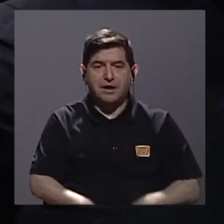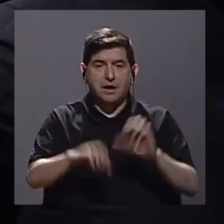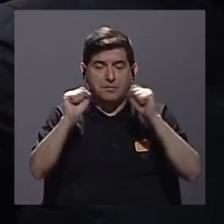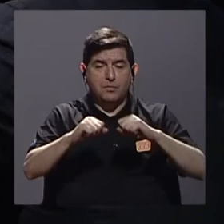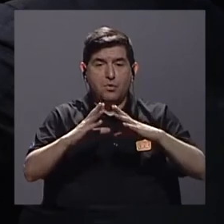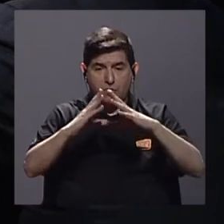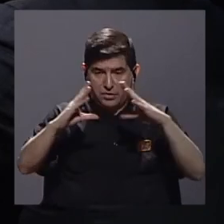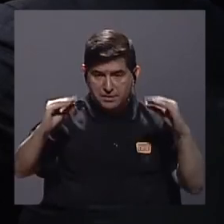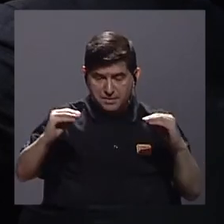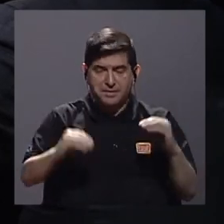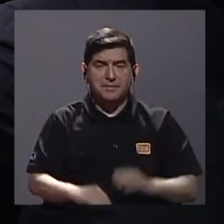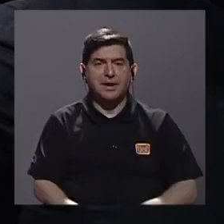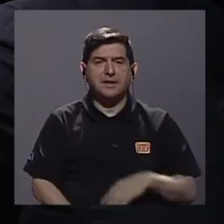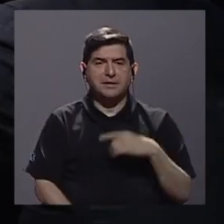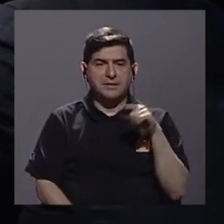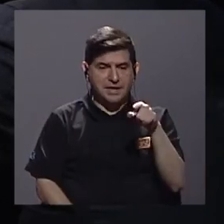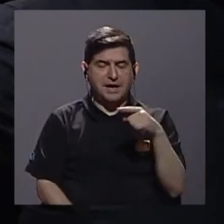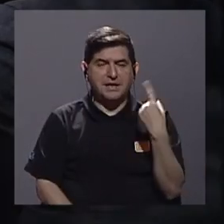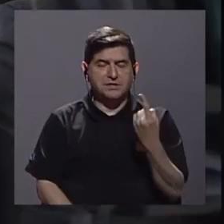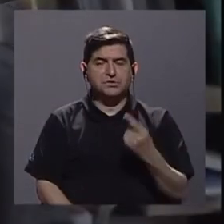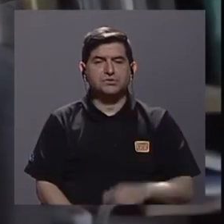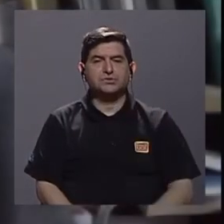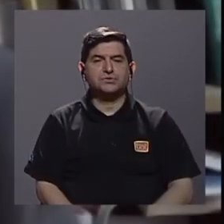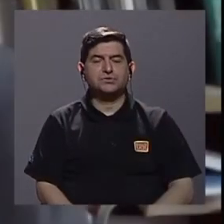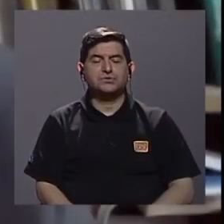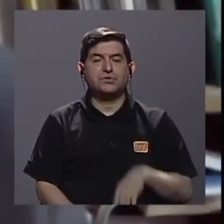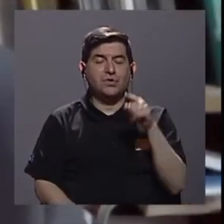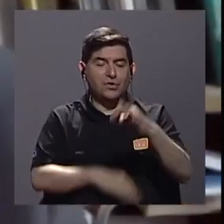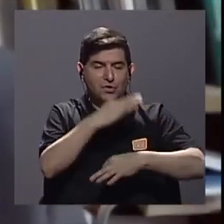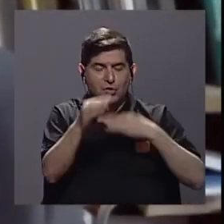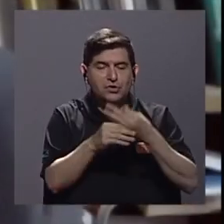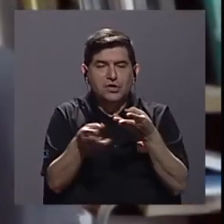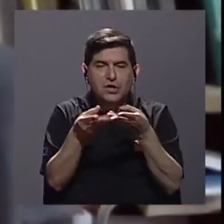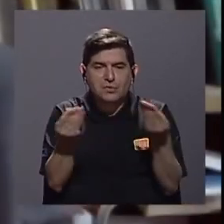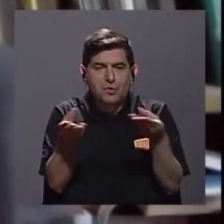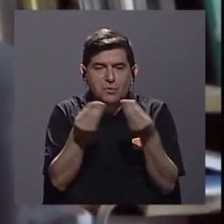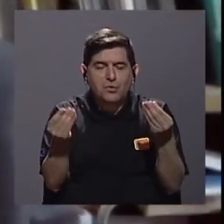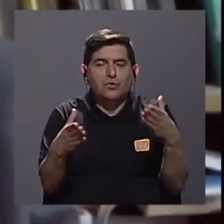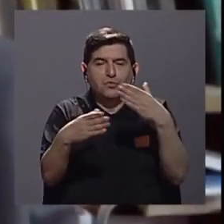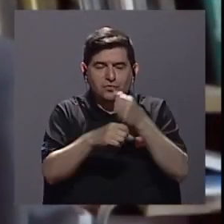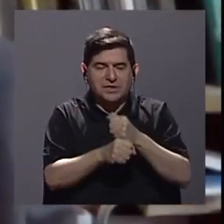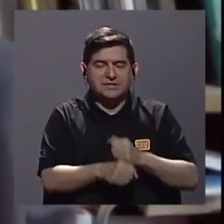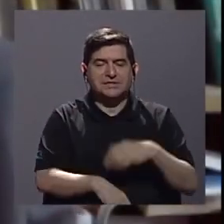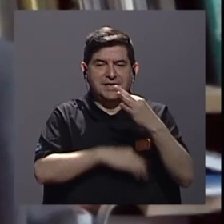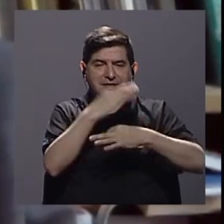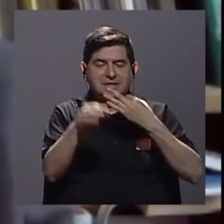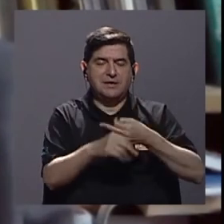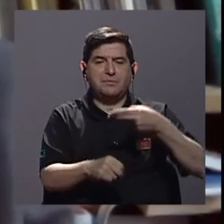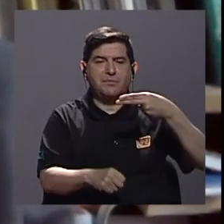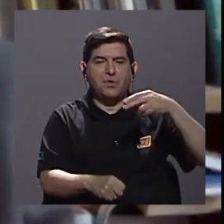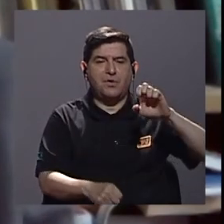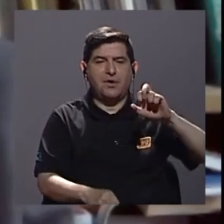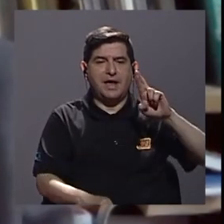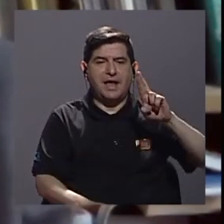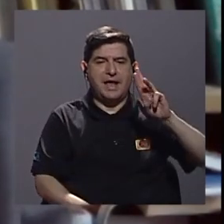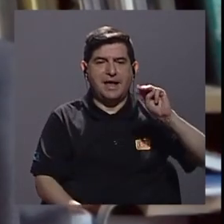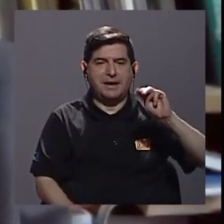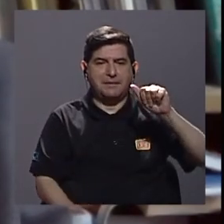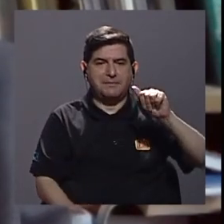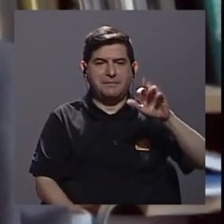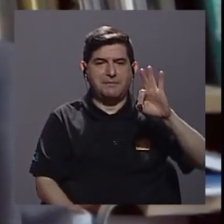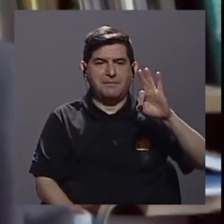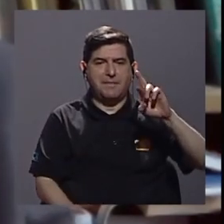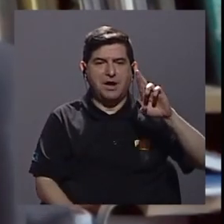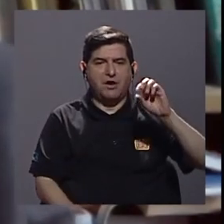papayas que son únicamente hermafroditas que son las que dan ese tipo de frutos de papaya perfecta si uno siembra la semilla puede ser que unas